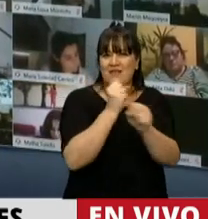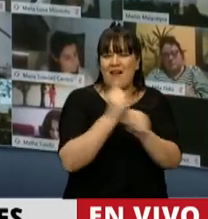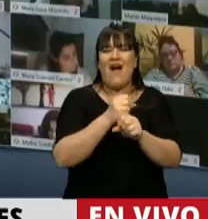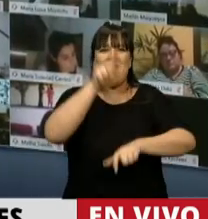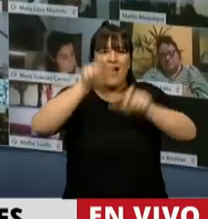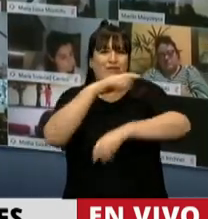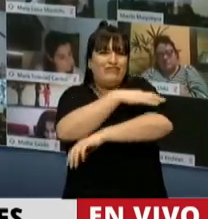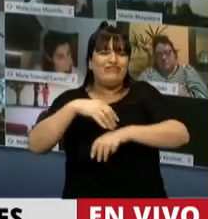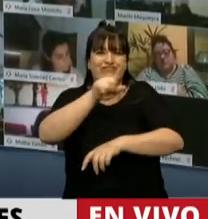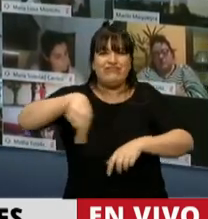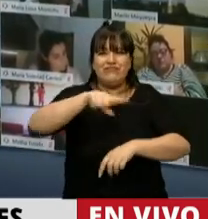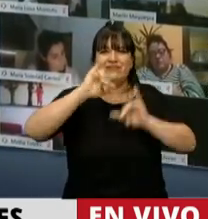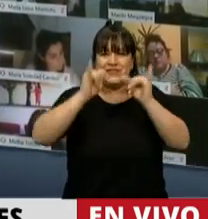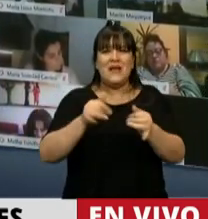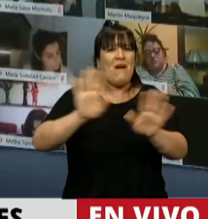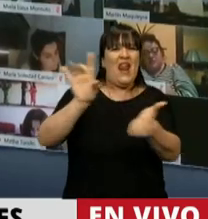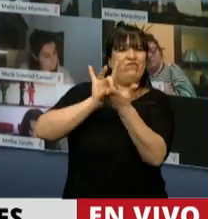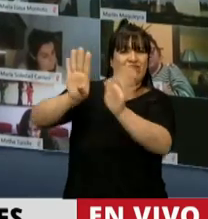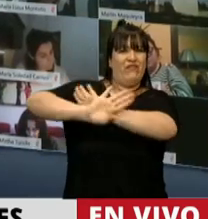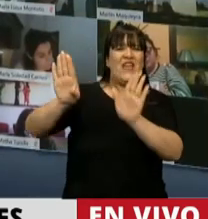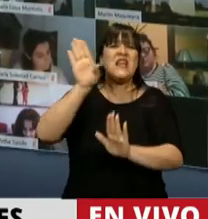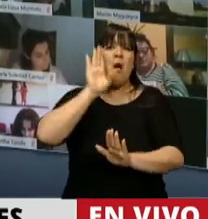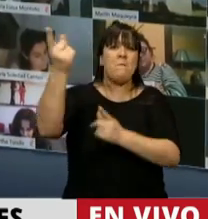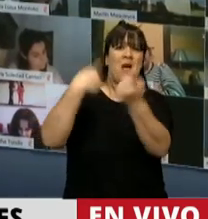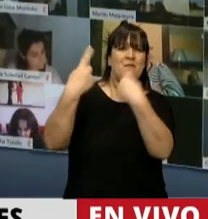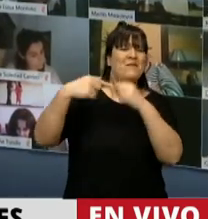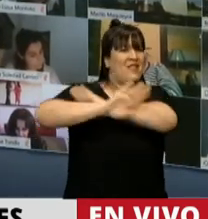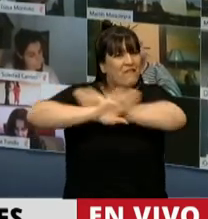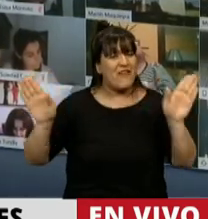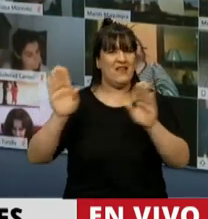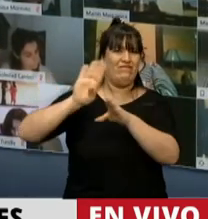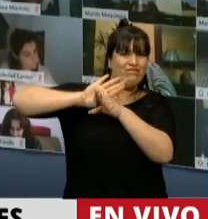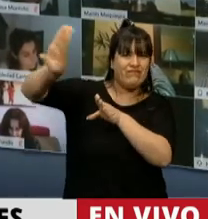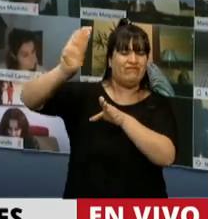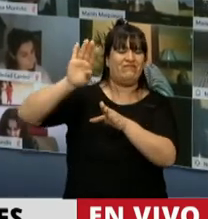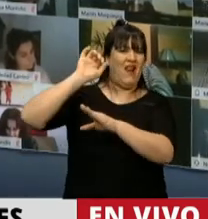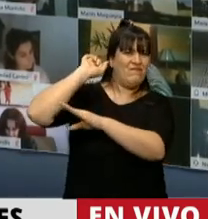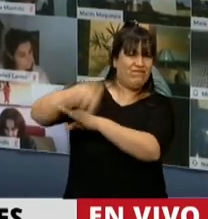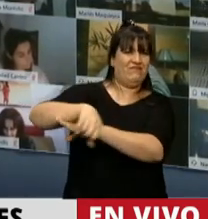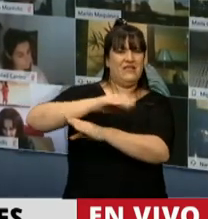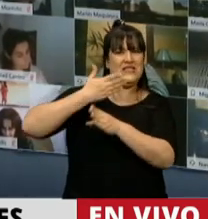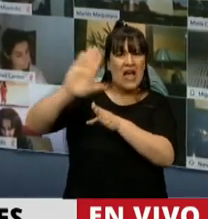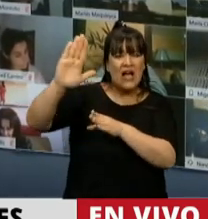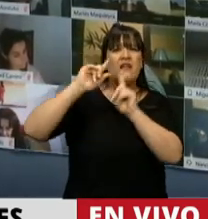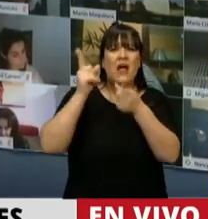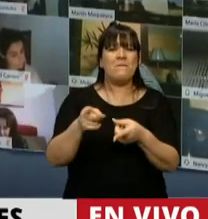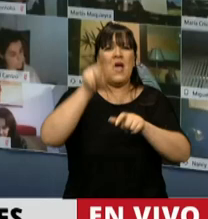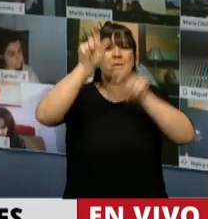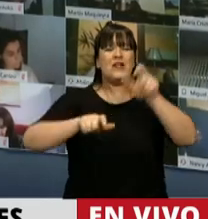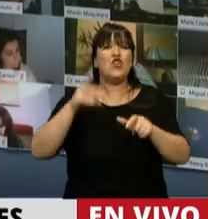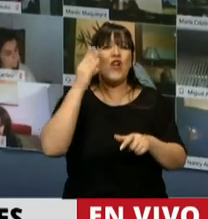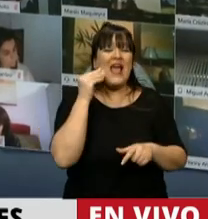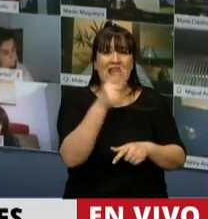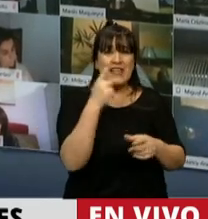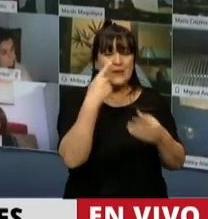populares, para echar al imperialismo norteamericano de América Latina y para expulsar a los ingleses de